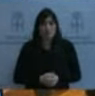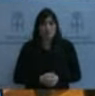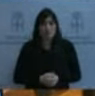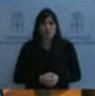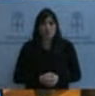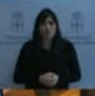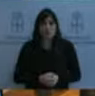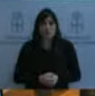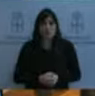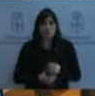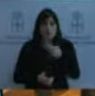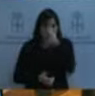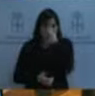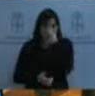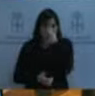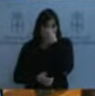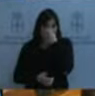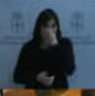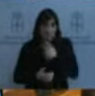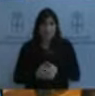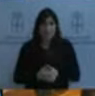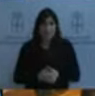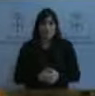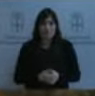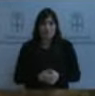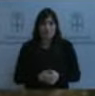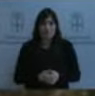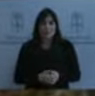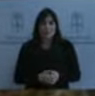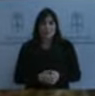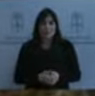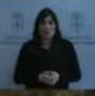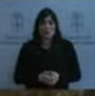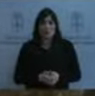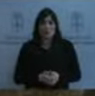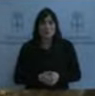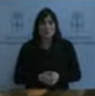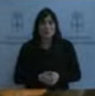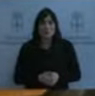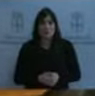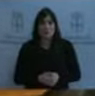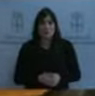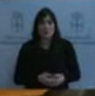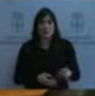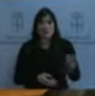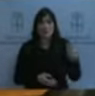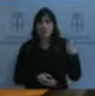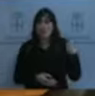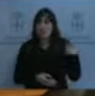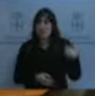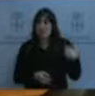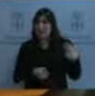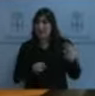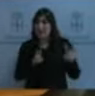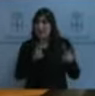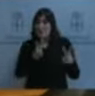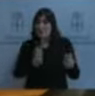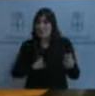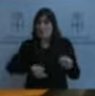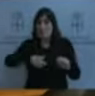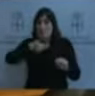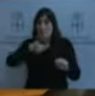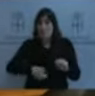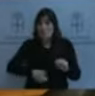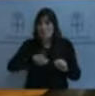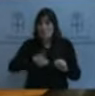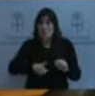Me pregunta por un asunto realmente importante, porque es verdad que cubrir la brecha digital es